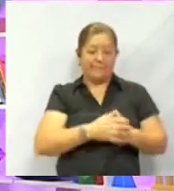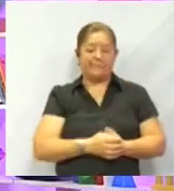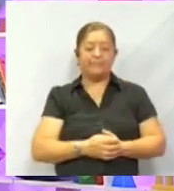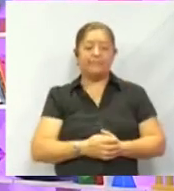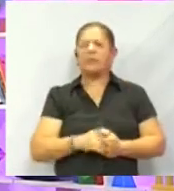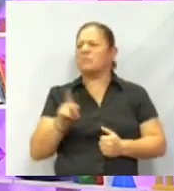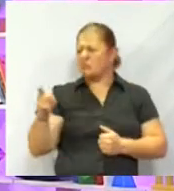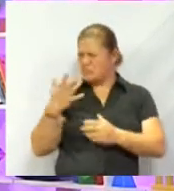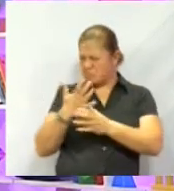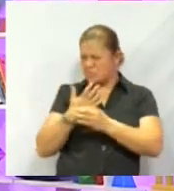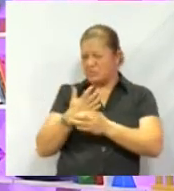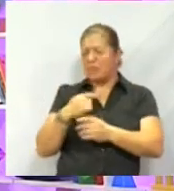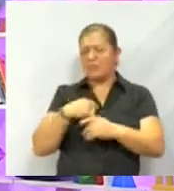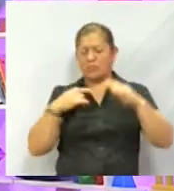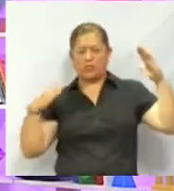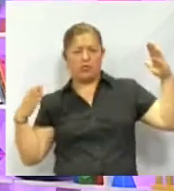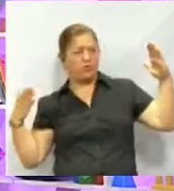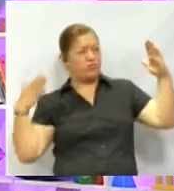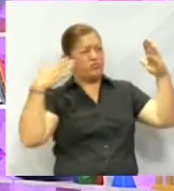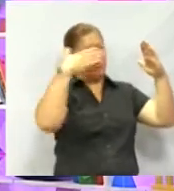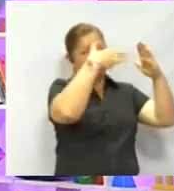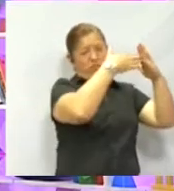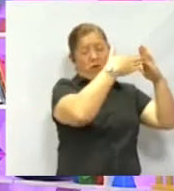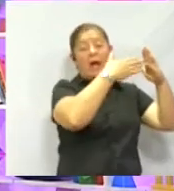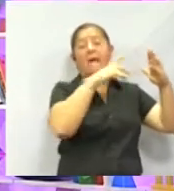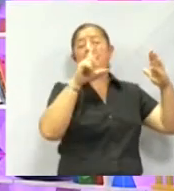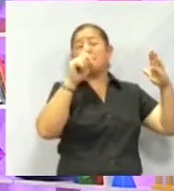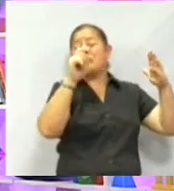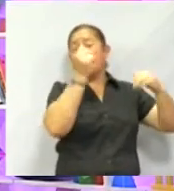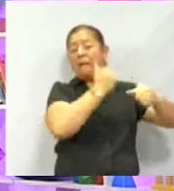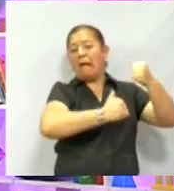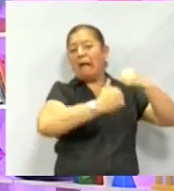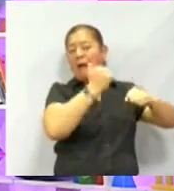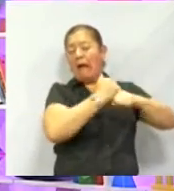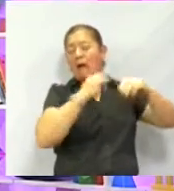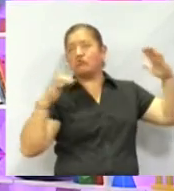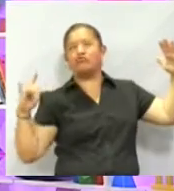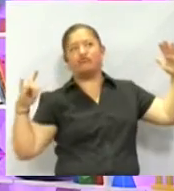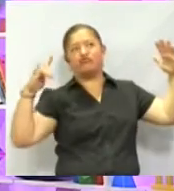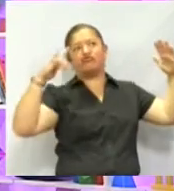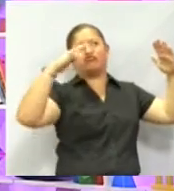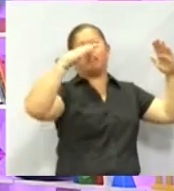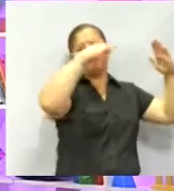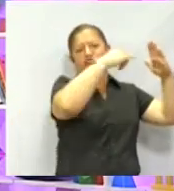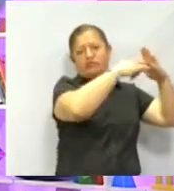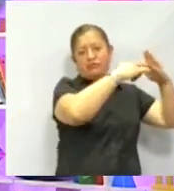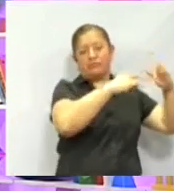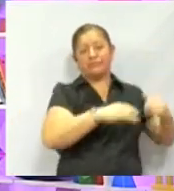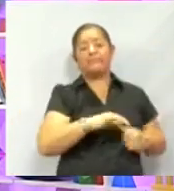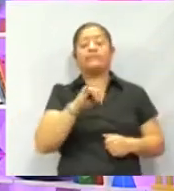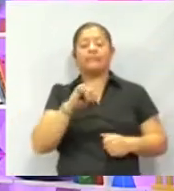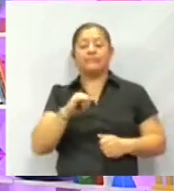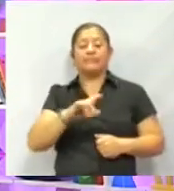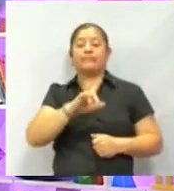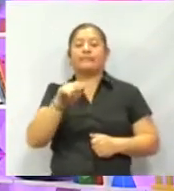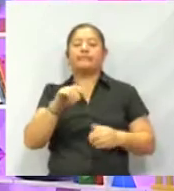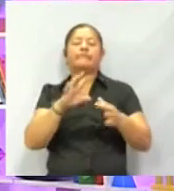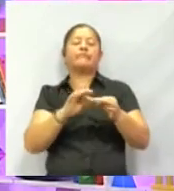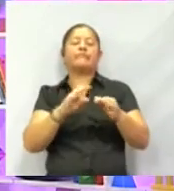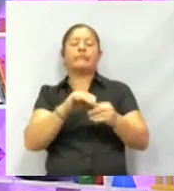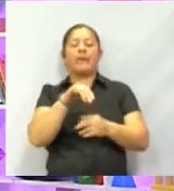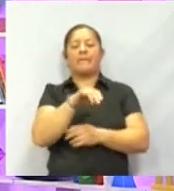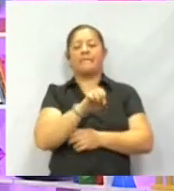contaste que para llegar a él nos tardaríamos veinte años en un avión, ¿no es así? En un avión de pasajeros. Después hablamos de